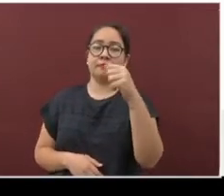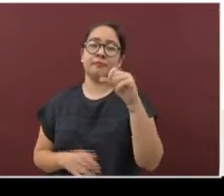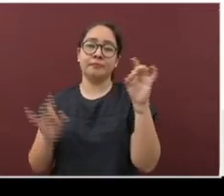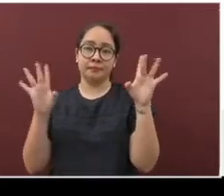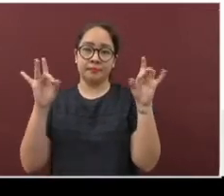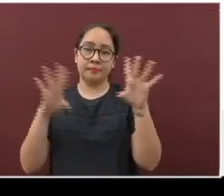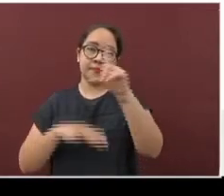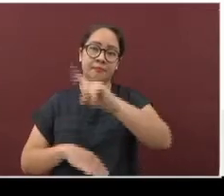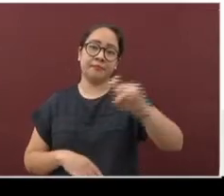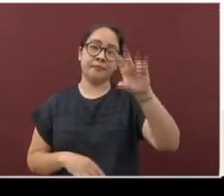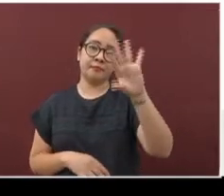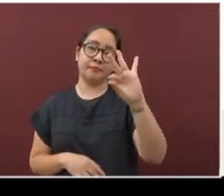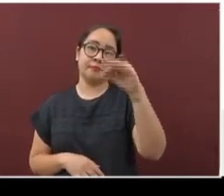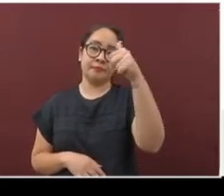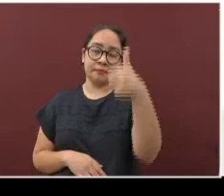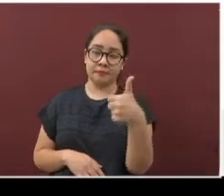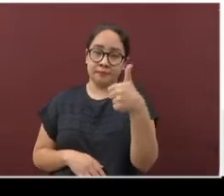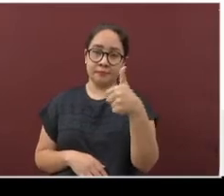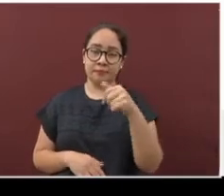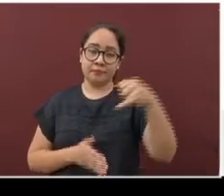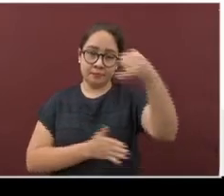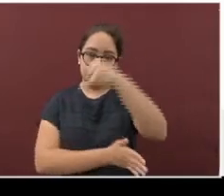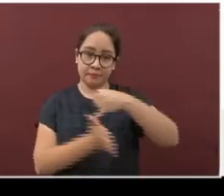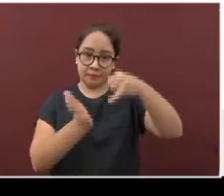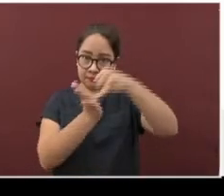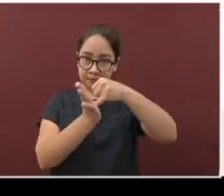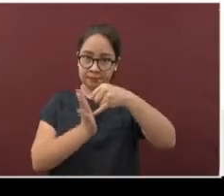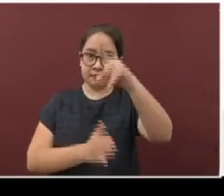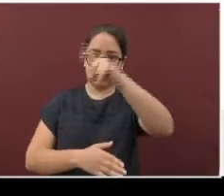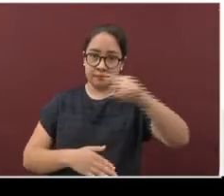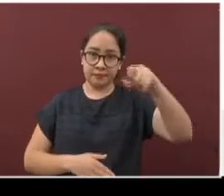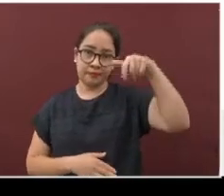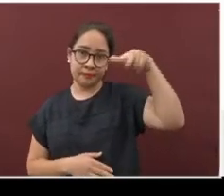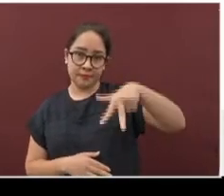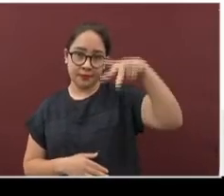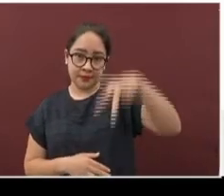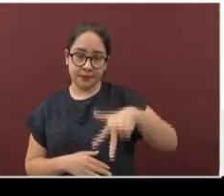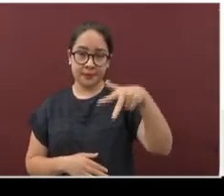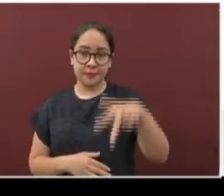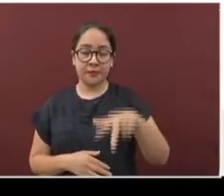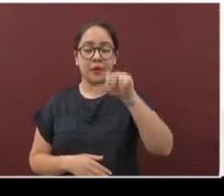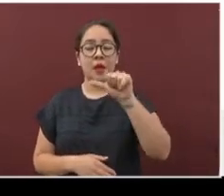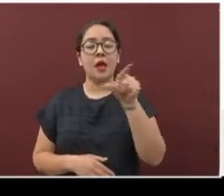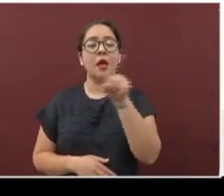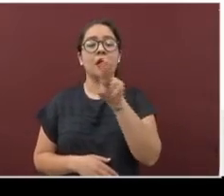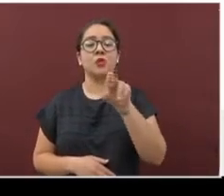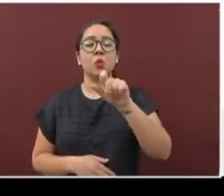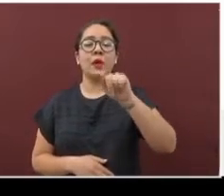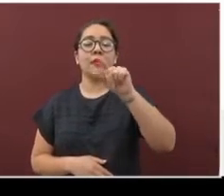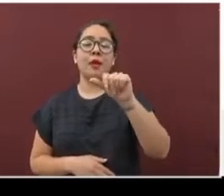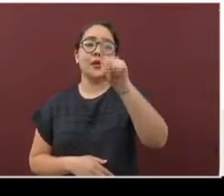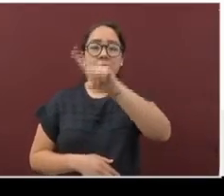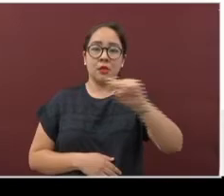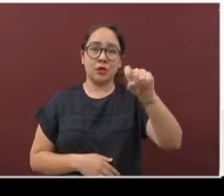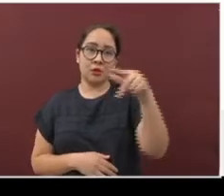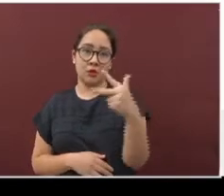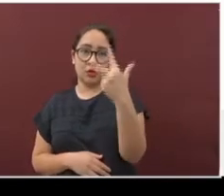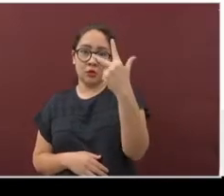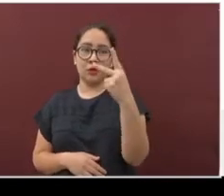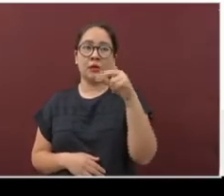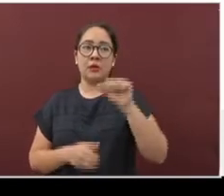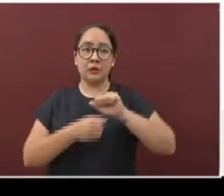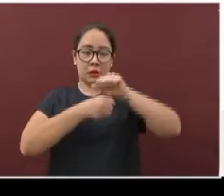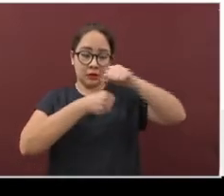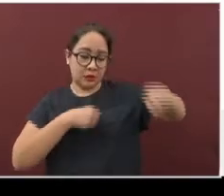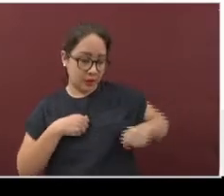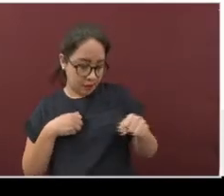con 146. Isla 118. Ahora José Azueta 108. Y Santiago